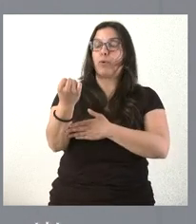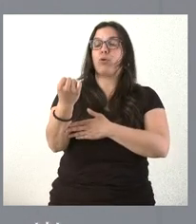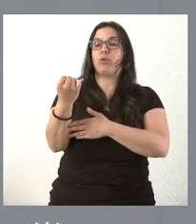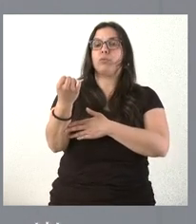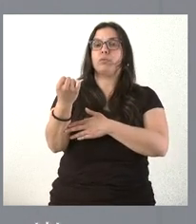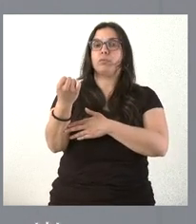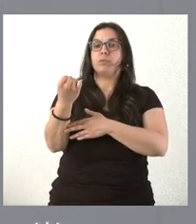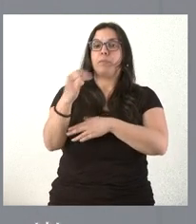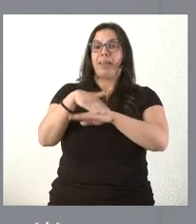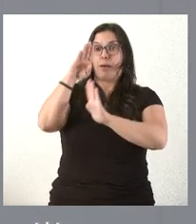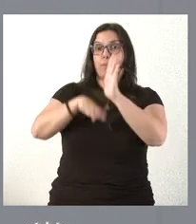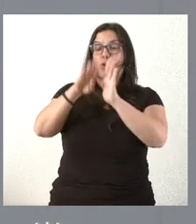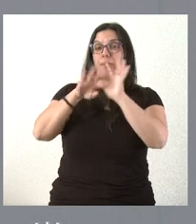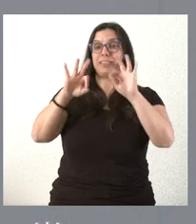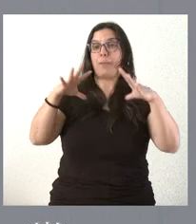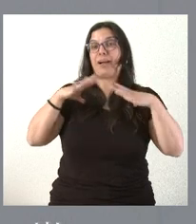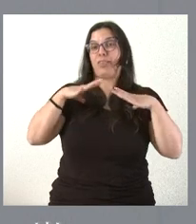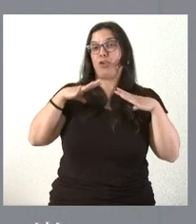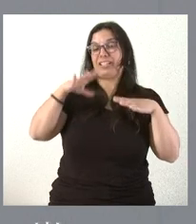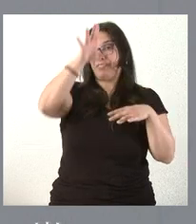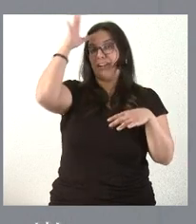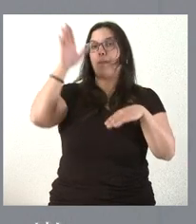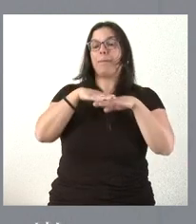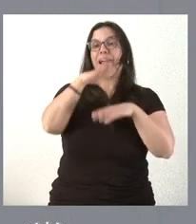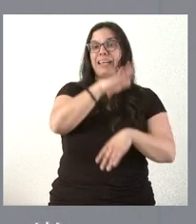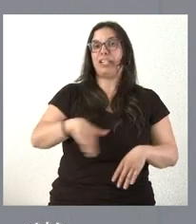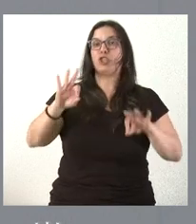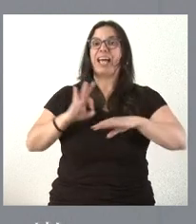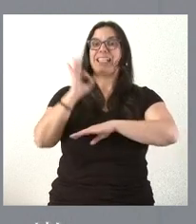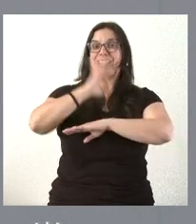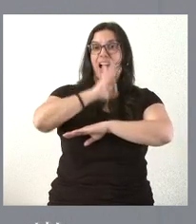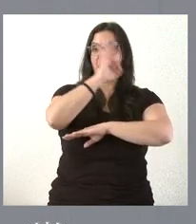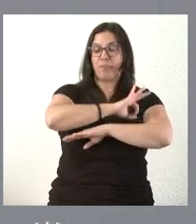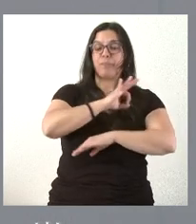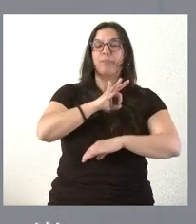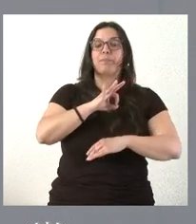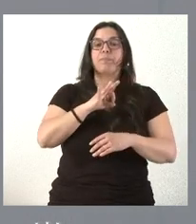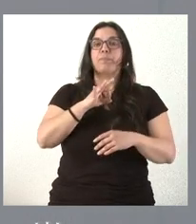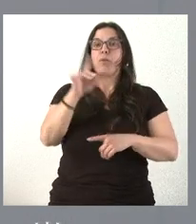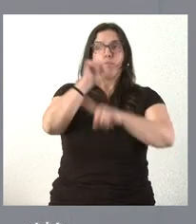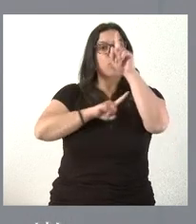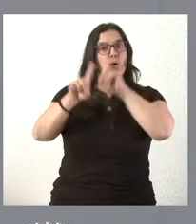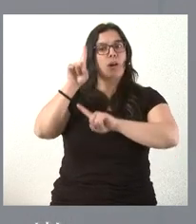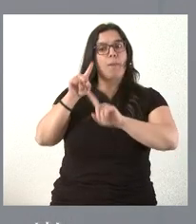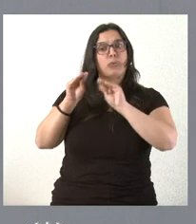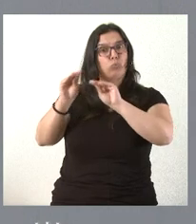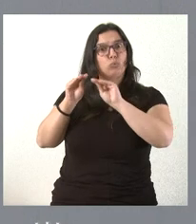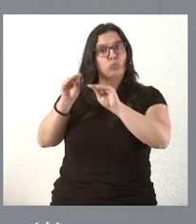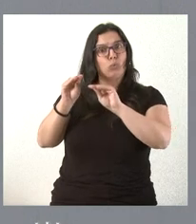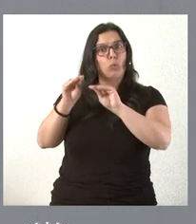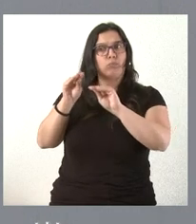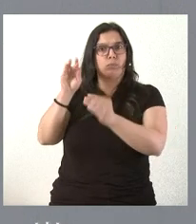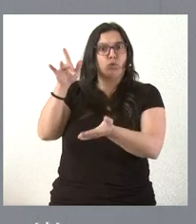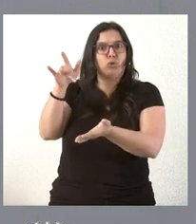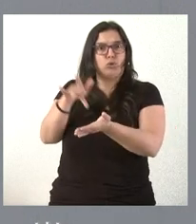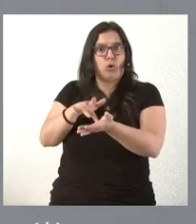programa de vacaciones en verano para los niños saharauis. Estamos muy cercanos del problema también que estos niños, desde el